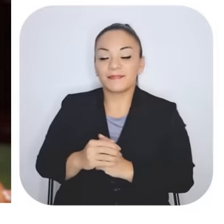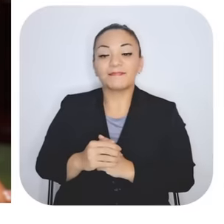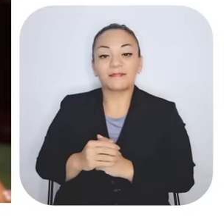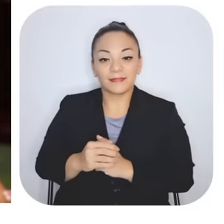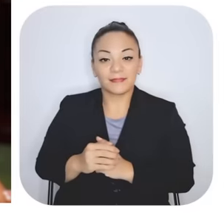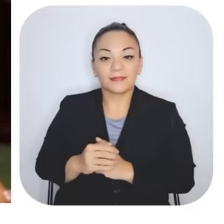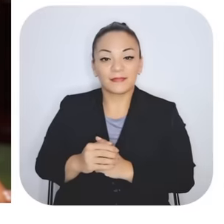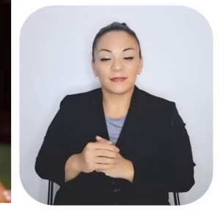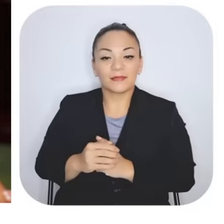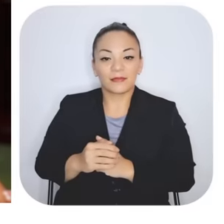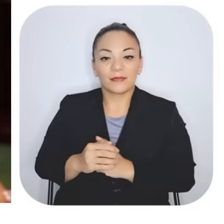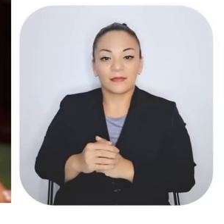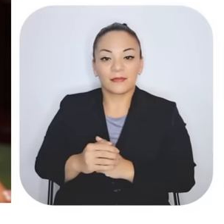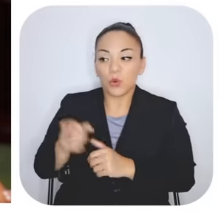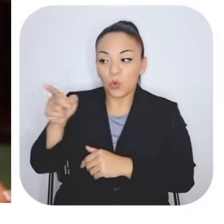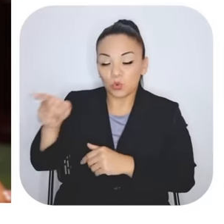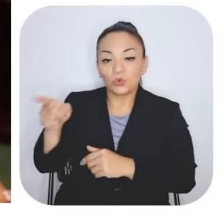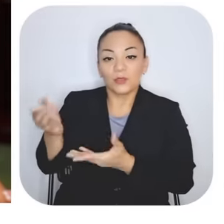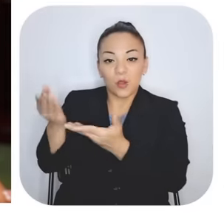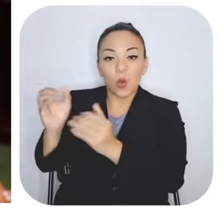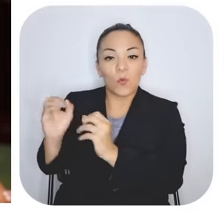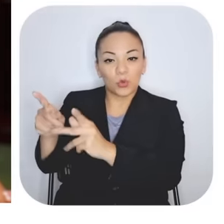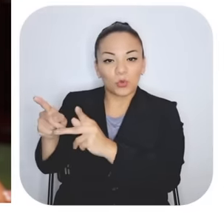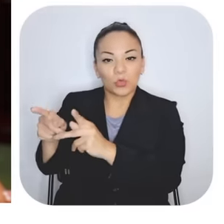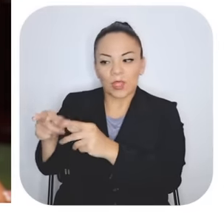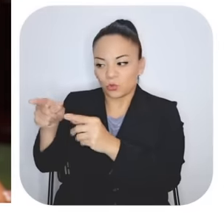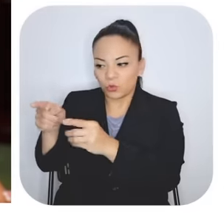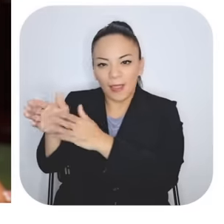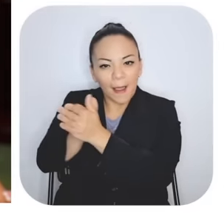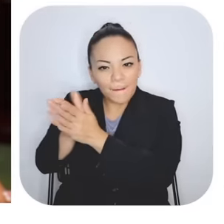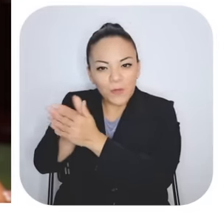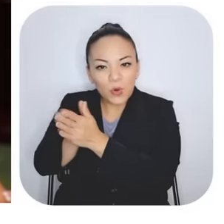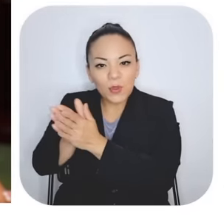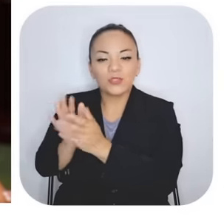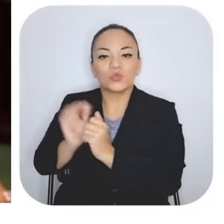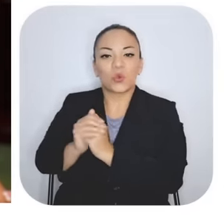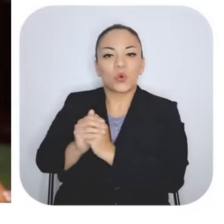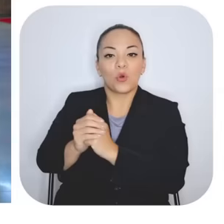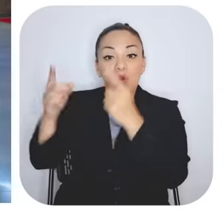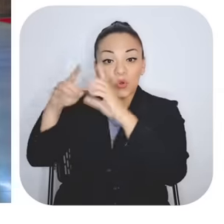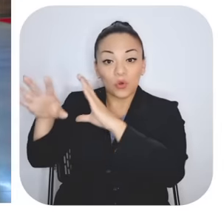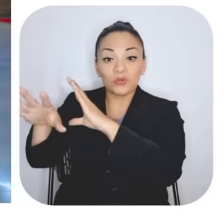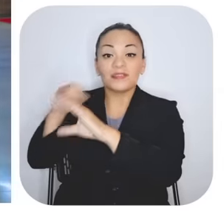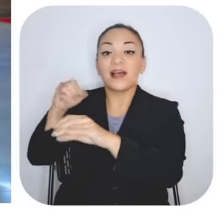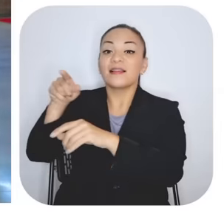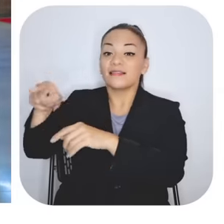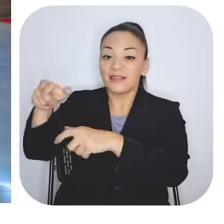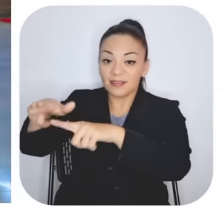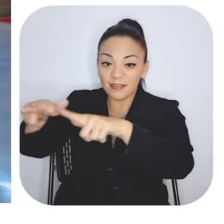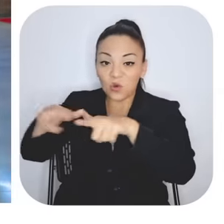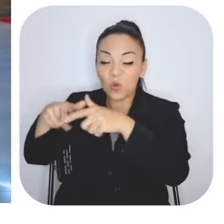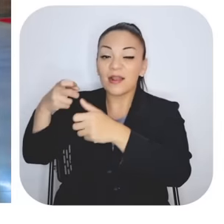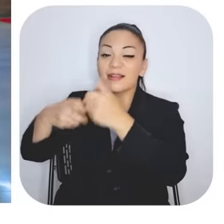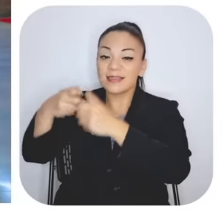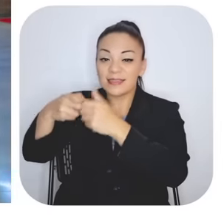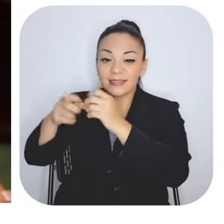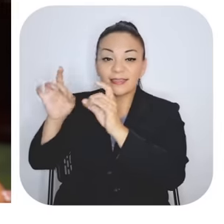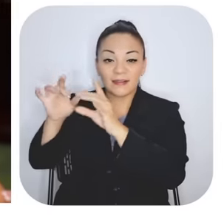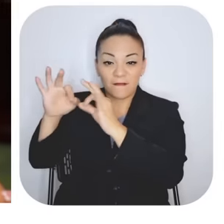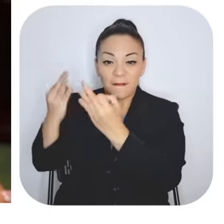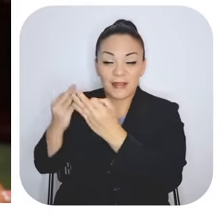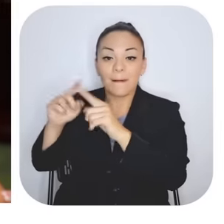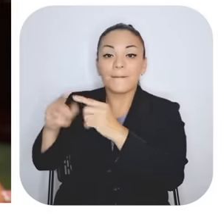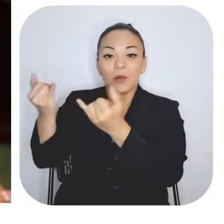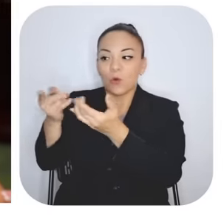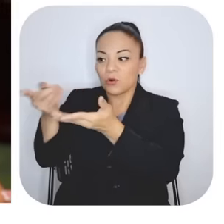tuvo oportunidades, las capturó y no solo salió de ahí, de esa crisis, sino